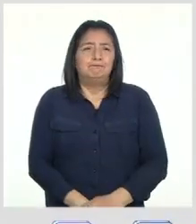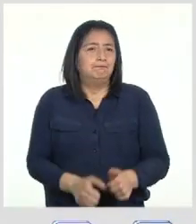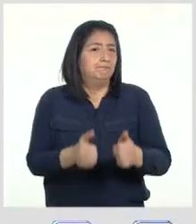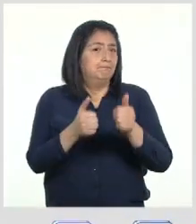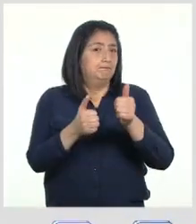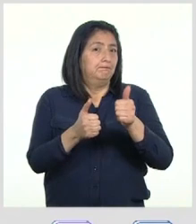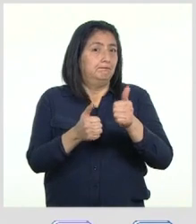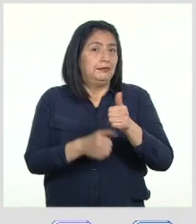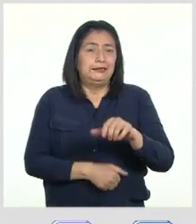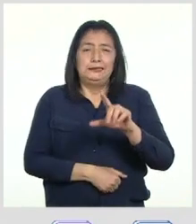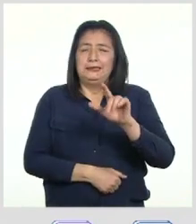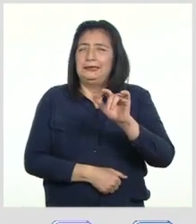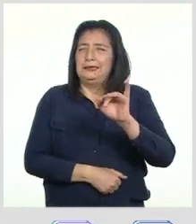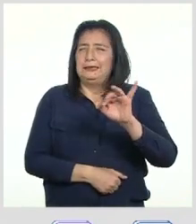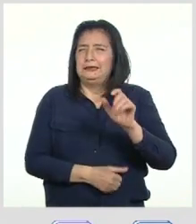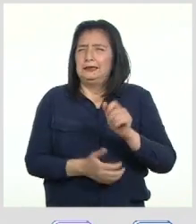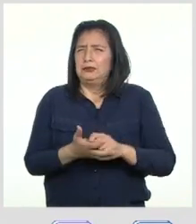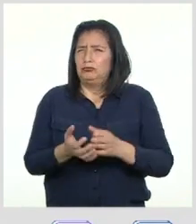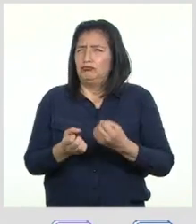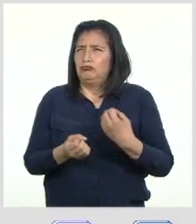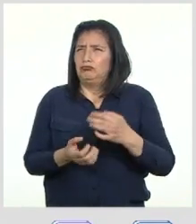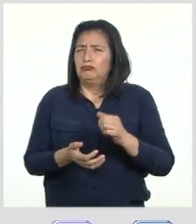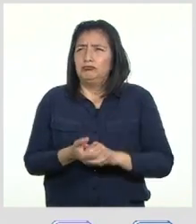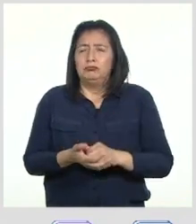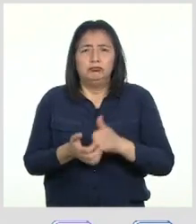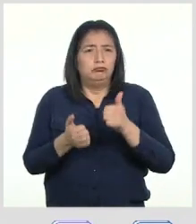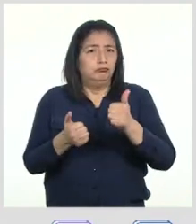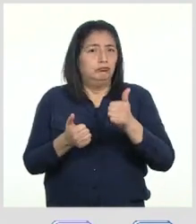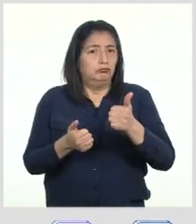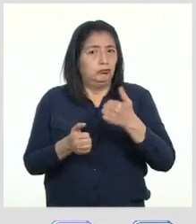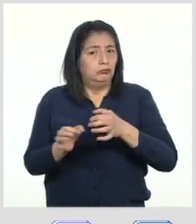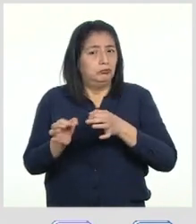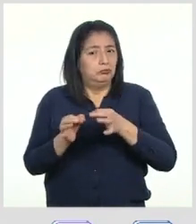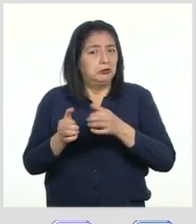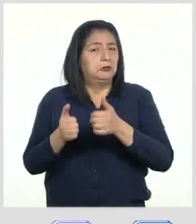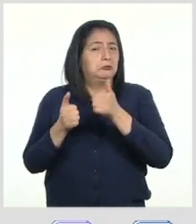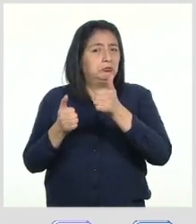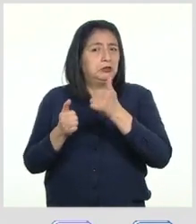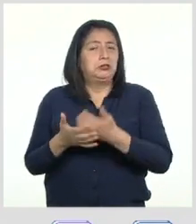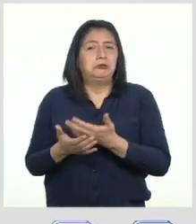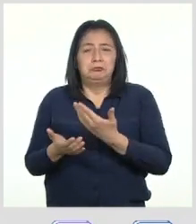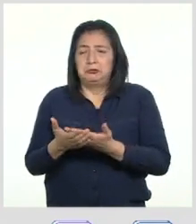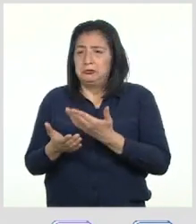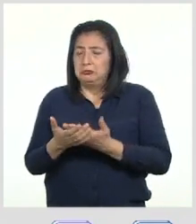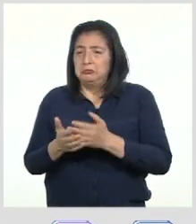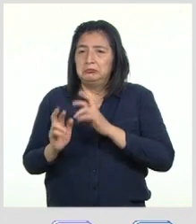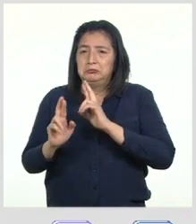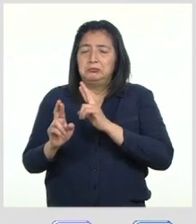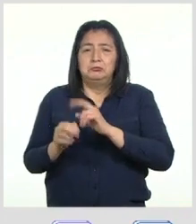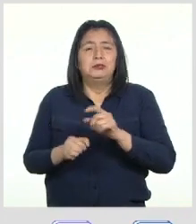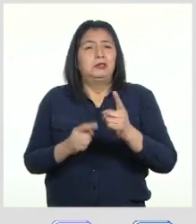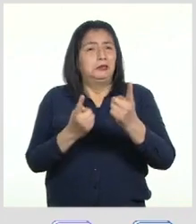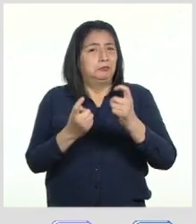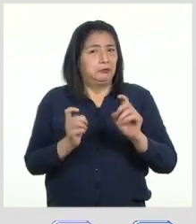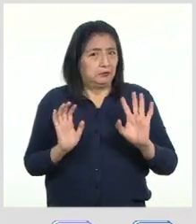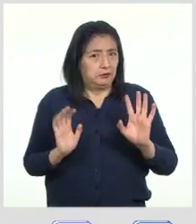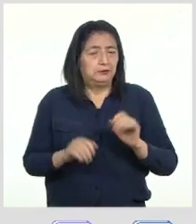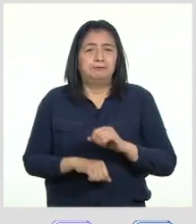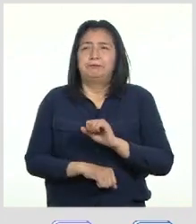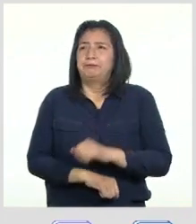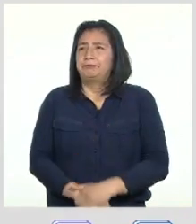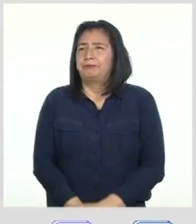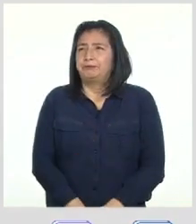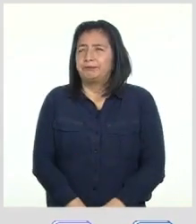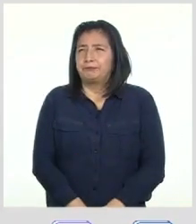¡Excelente Alejandra! Planteaste adecuadamente tu postura Fundamentada en respuesta a la pregunta que planteamos